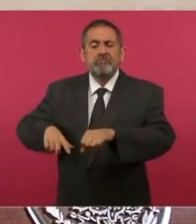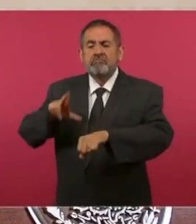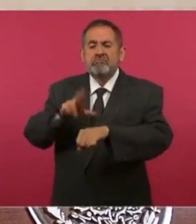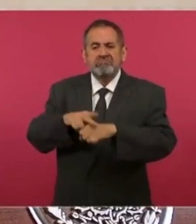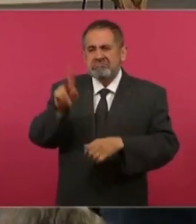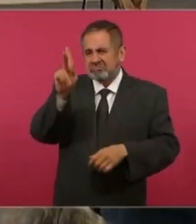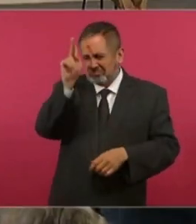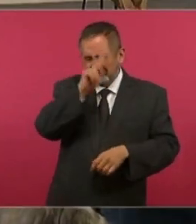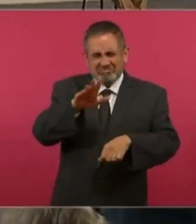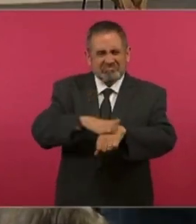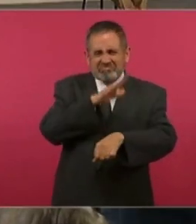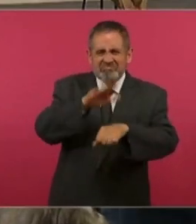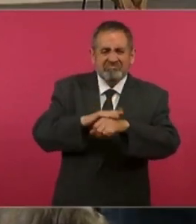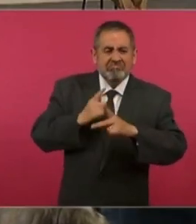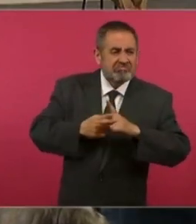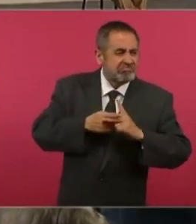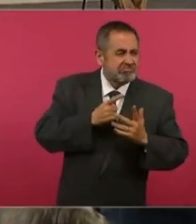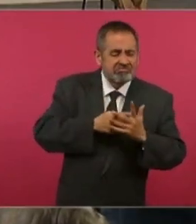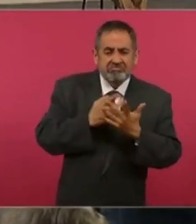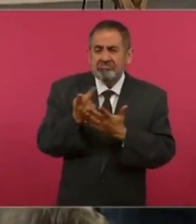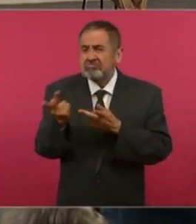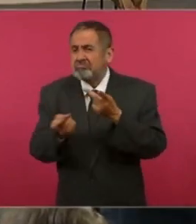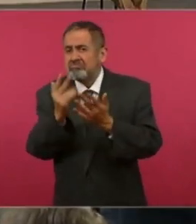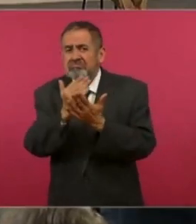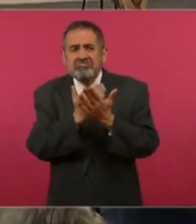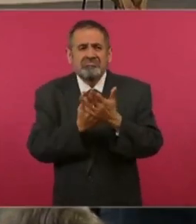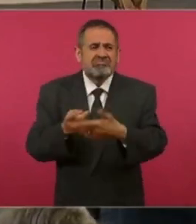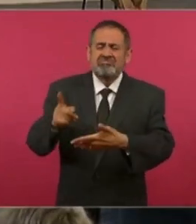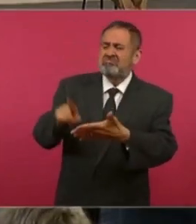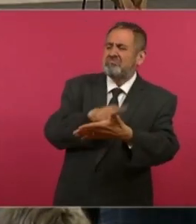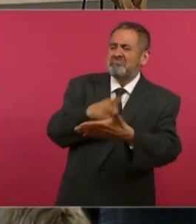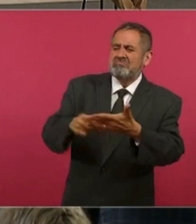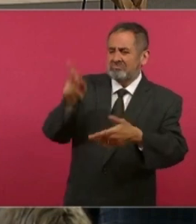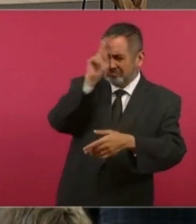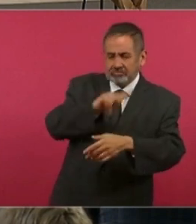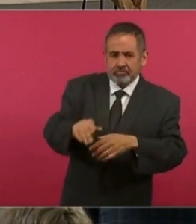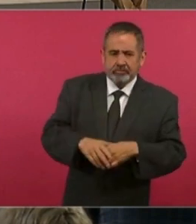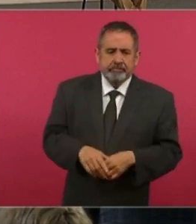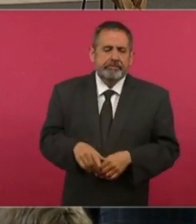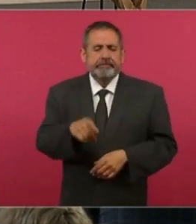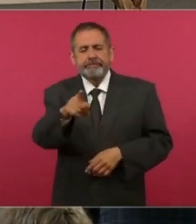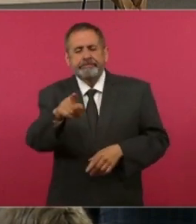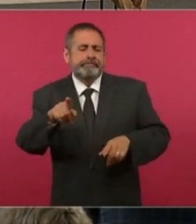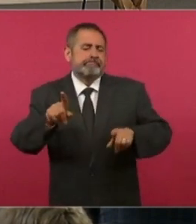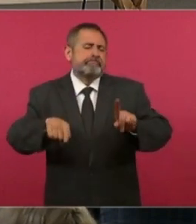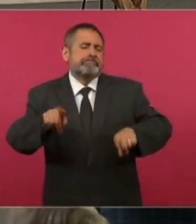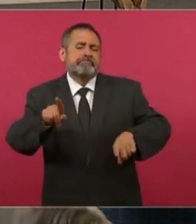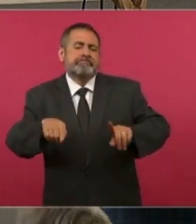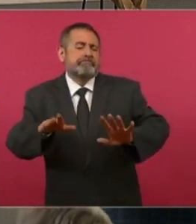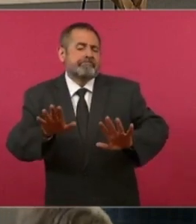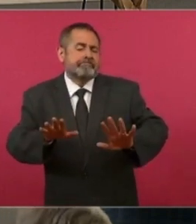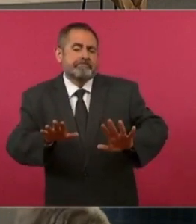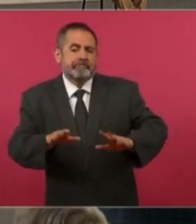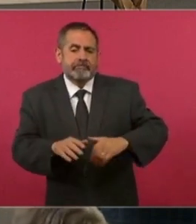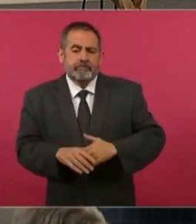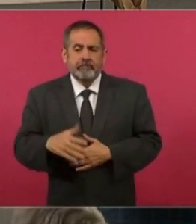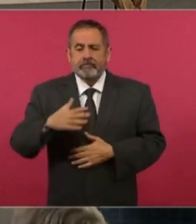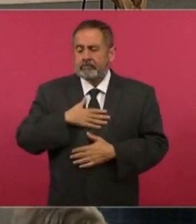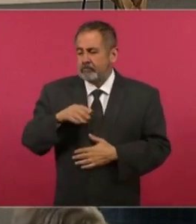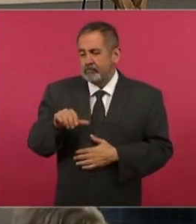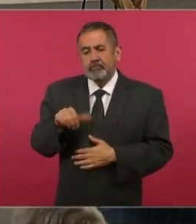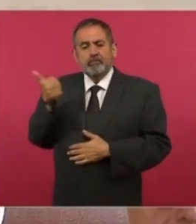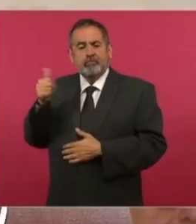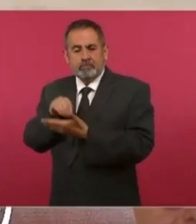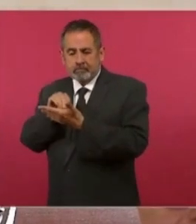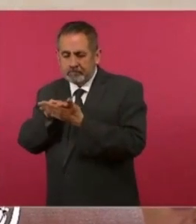calificado, promediando todas las encuestas que existen. Pero es relativo eso. Ahora sí que yo tengo otros